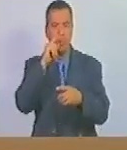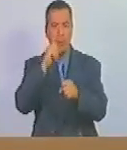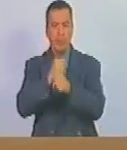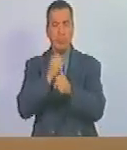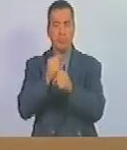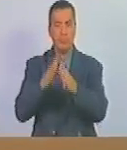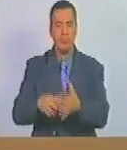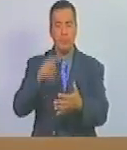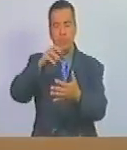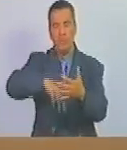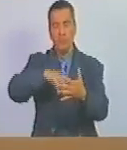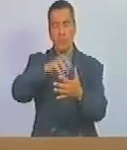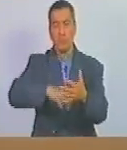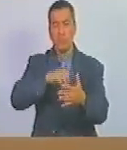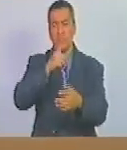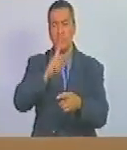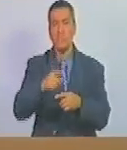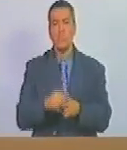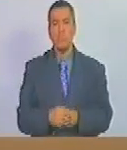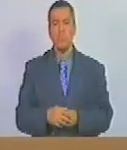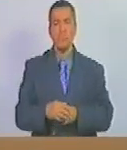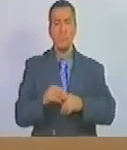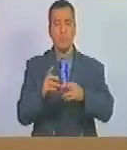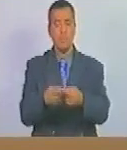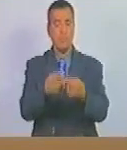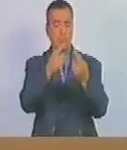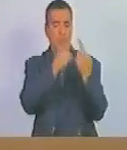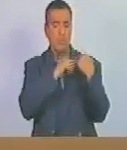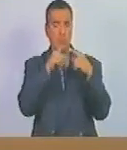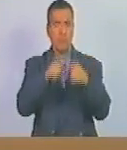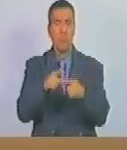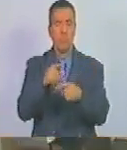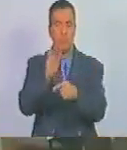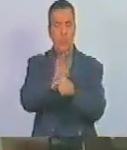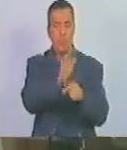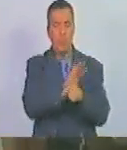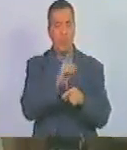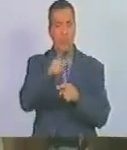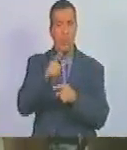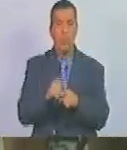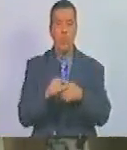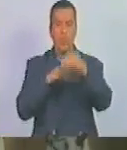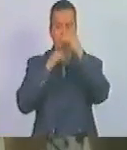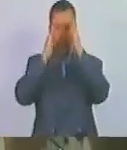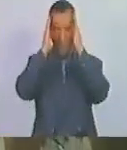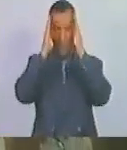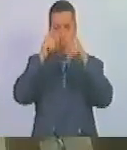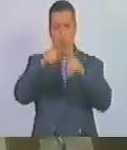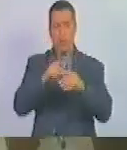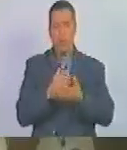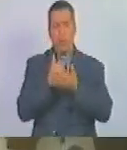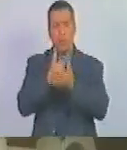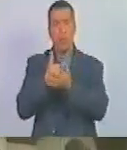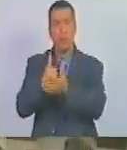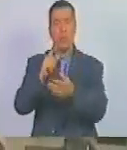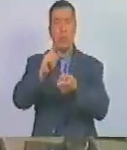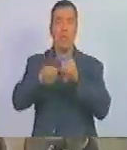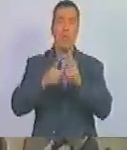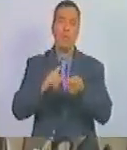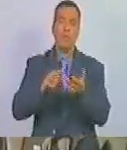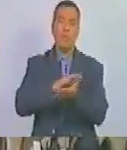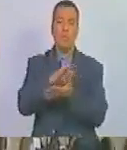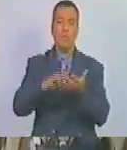los trabajadores agrícolas ocasionales serán responsables de la prevención, atención y asistencia en caso de